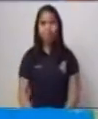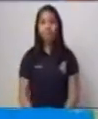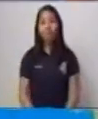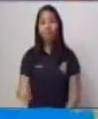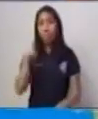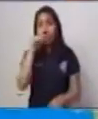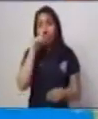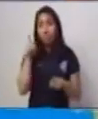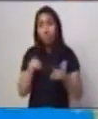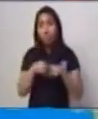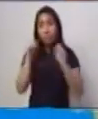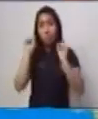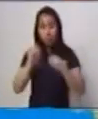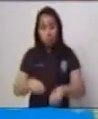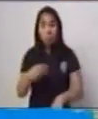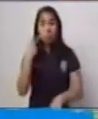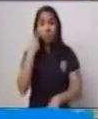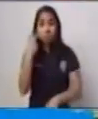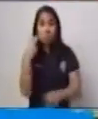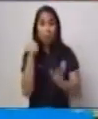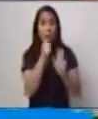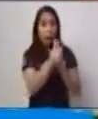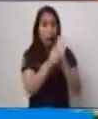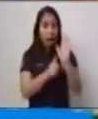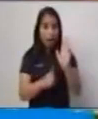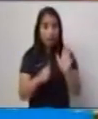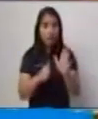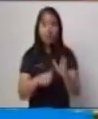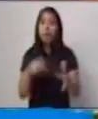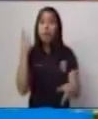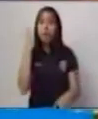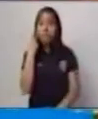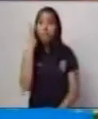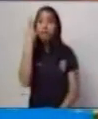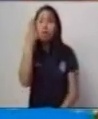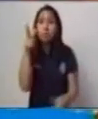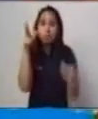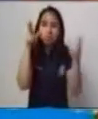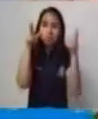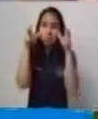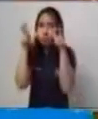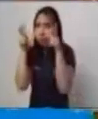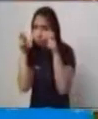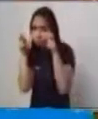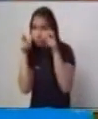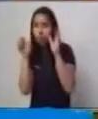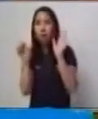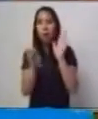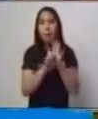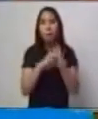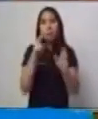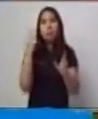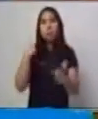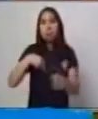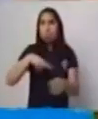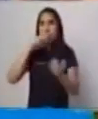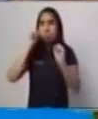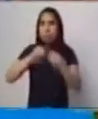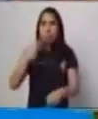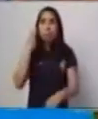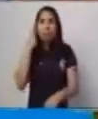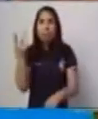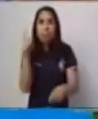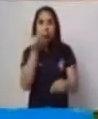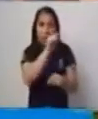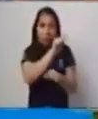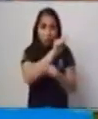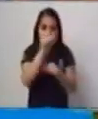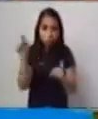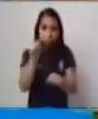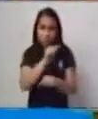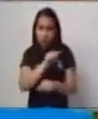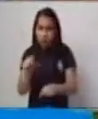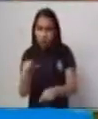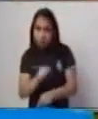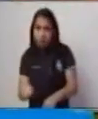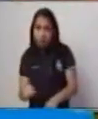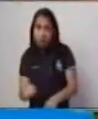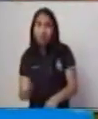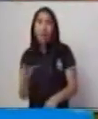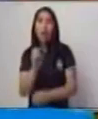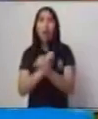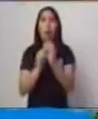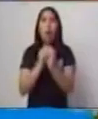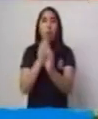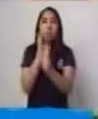visuales están presentes en las actividades cotidianas. Encontramos líneas desde el momento que nosotros hacemos una